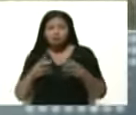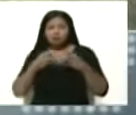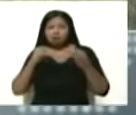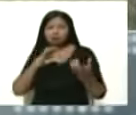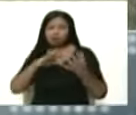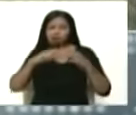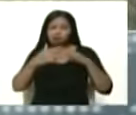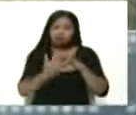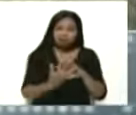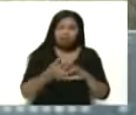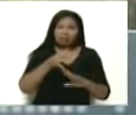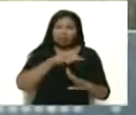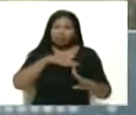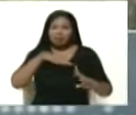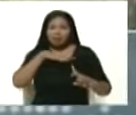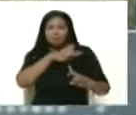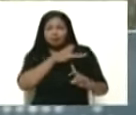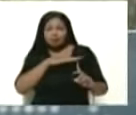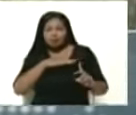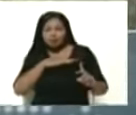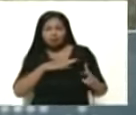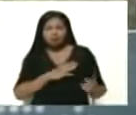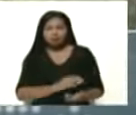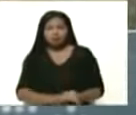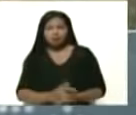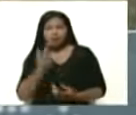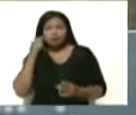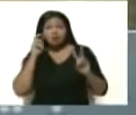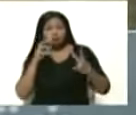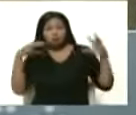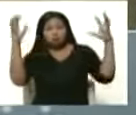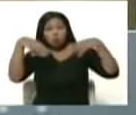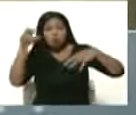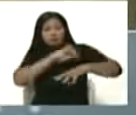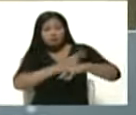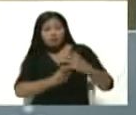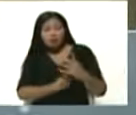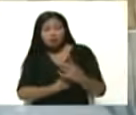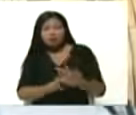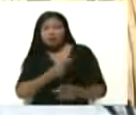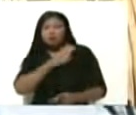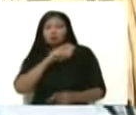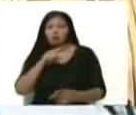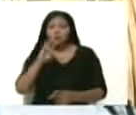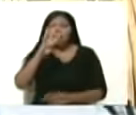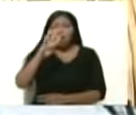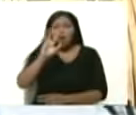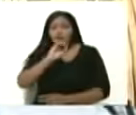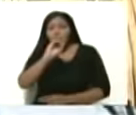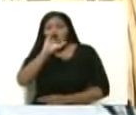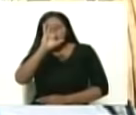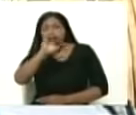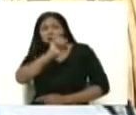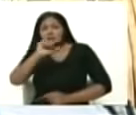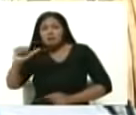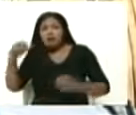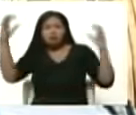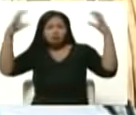desastre. Nosotros hemos visto aquí lluvias en las últimas cuatro o cinco semanas.